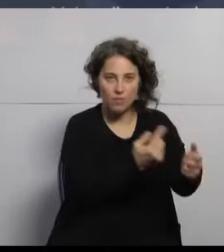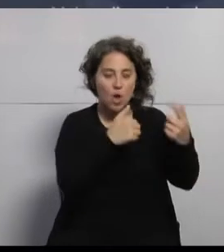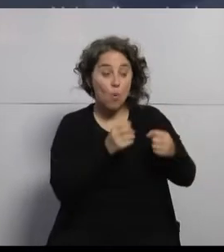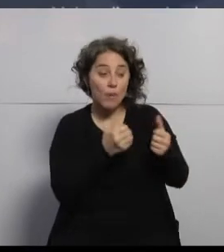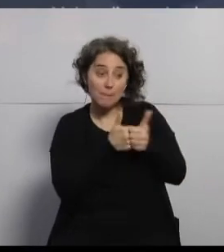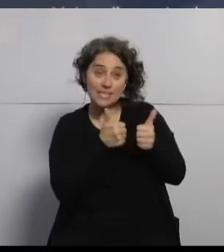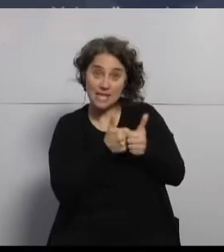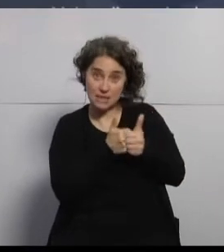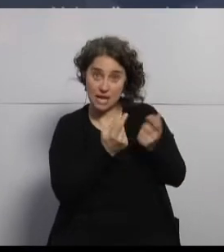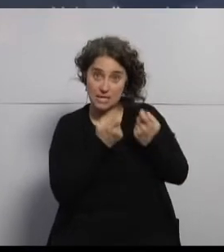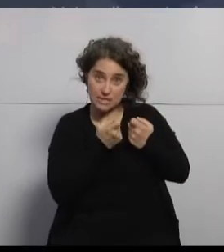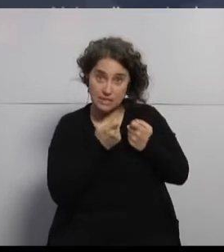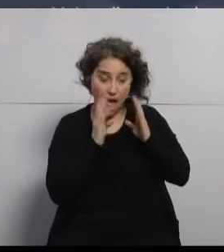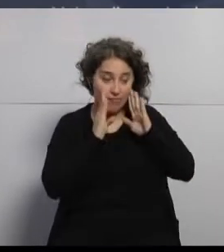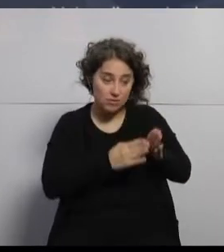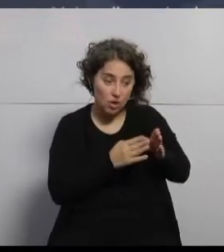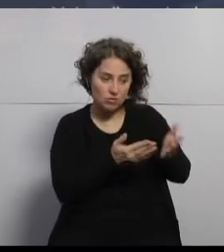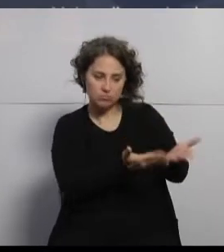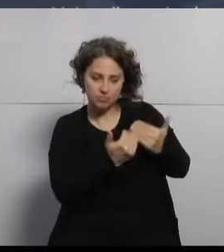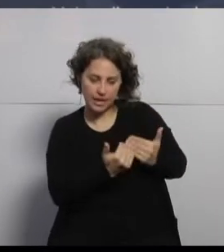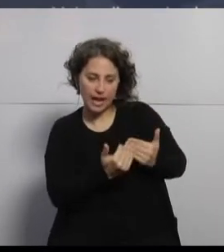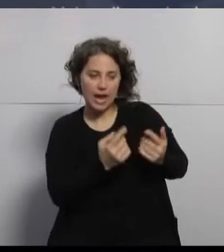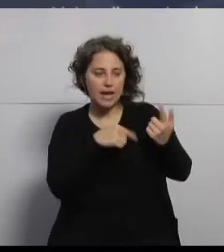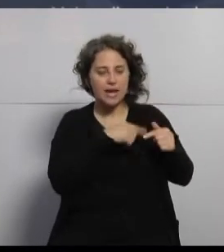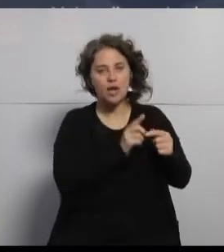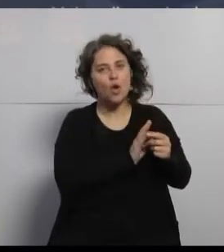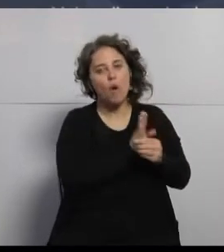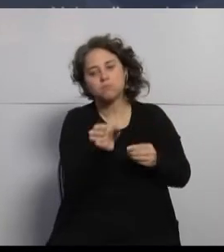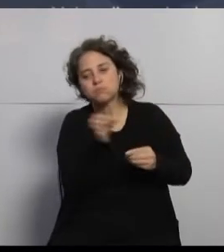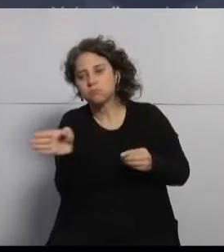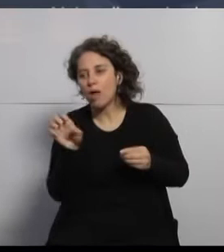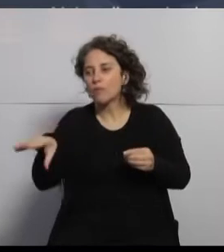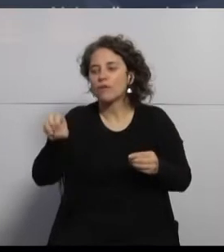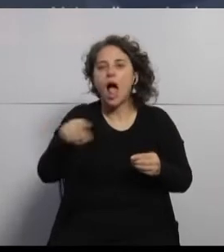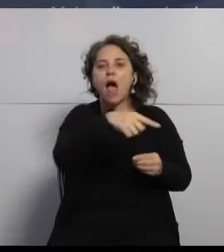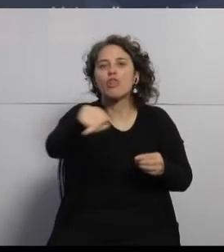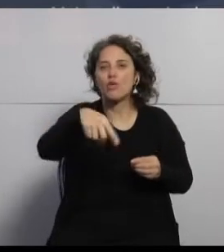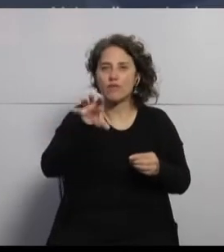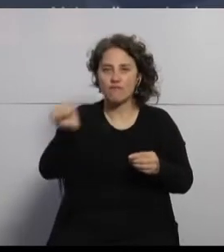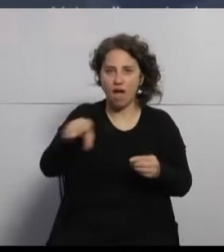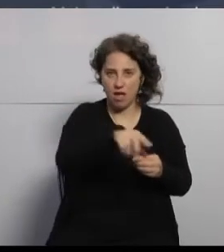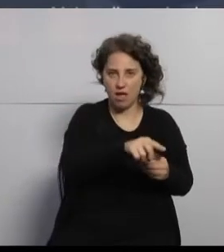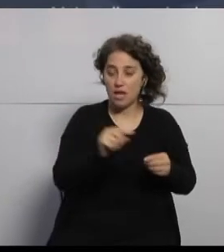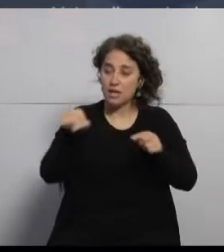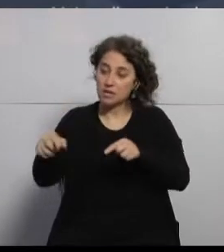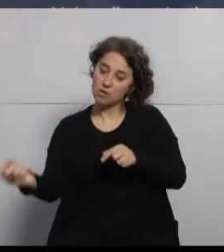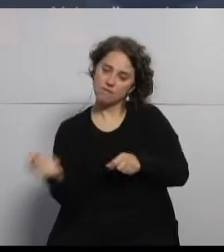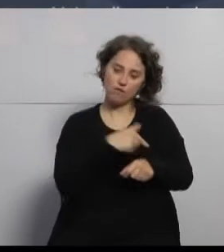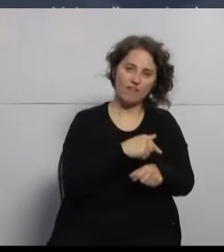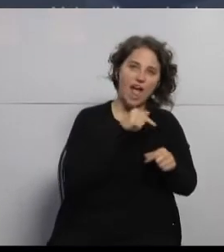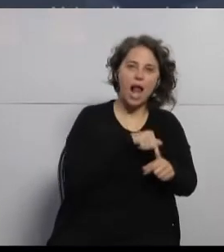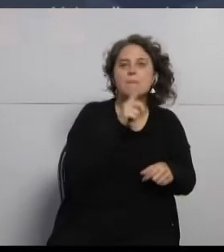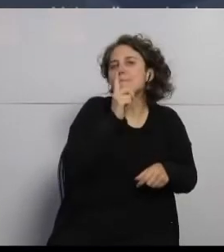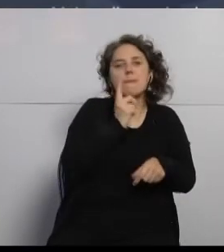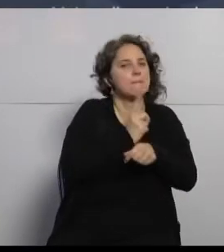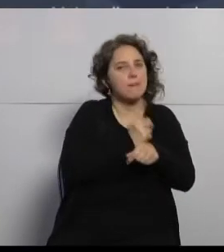ellos lo reciben y lo orientan al segundo, tercero, cuarto nivel y eso se lo devuelve a ellos. Es decir, el médico de